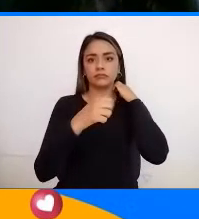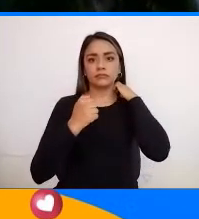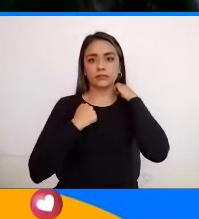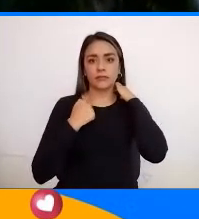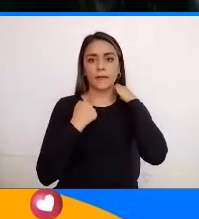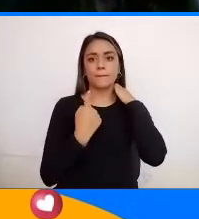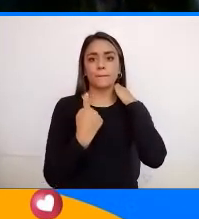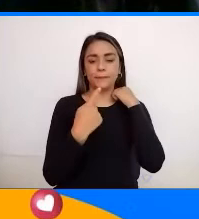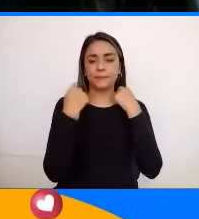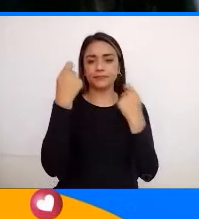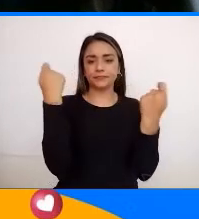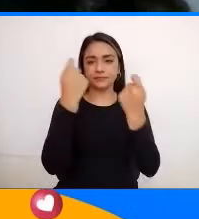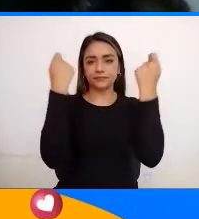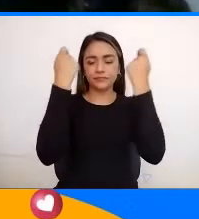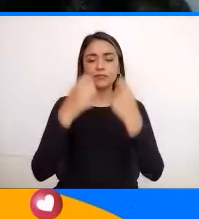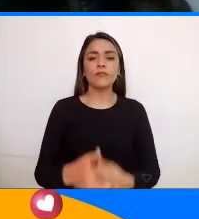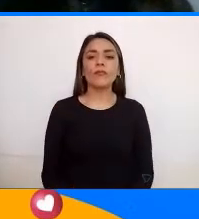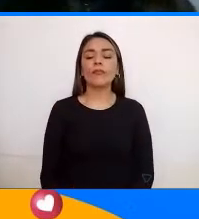y pagada